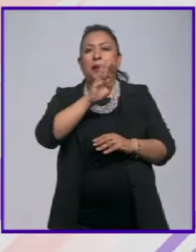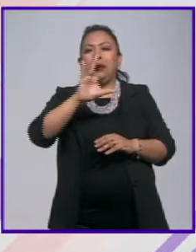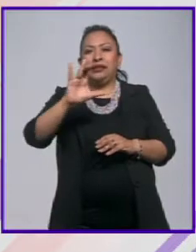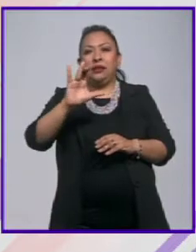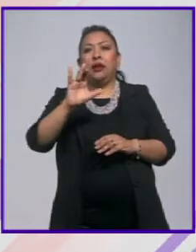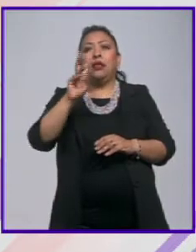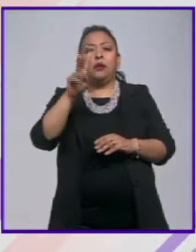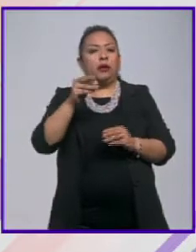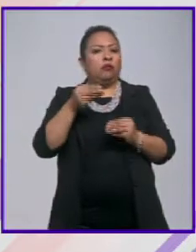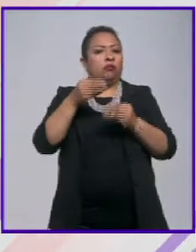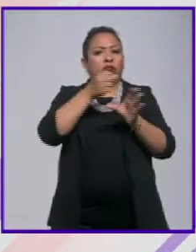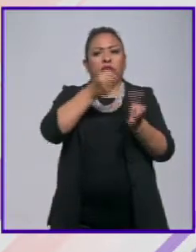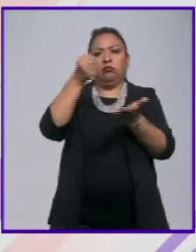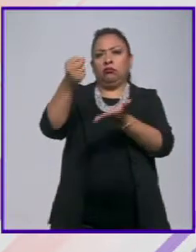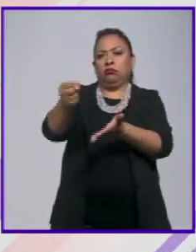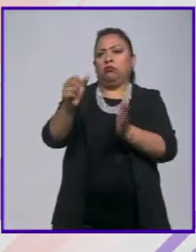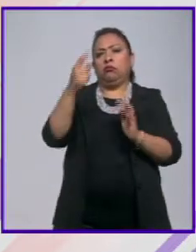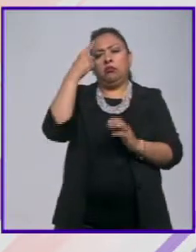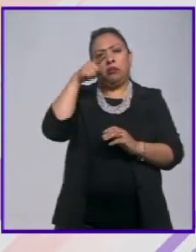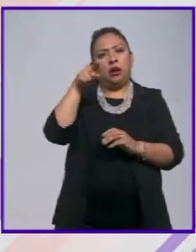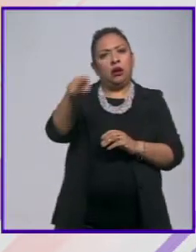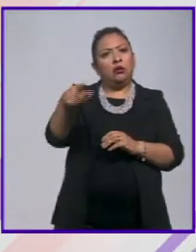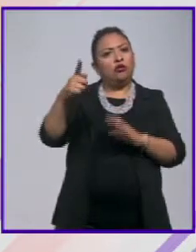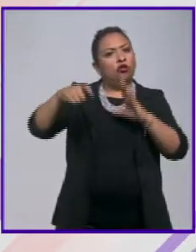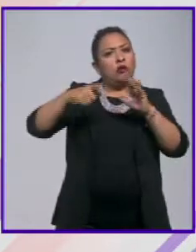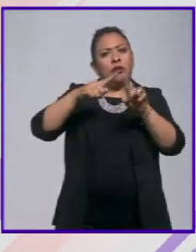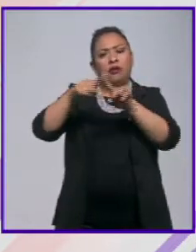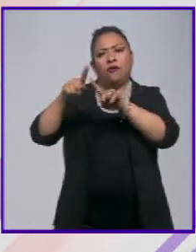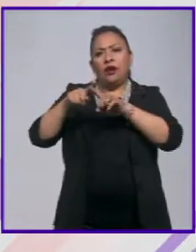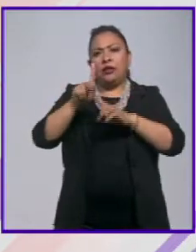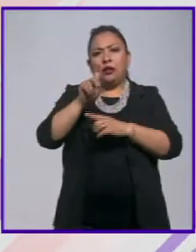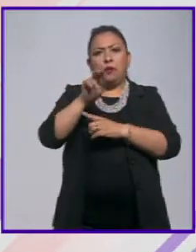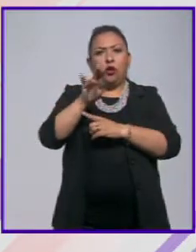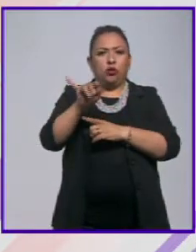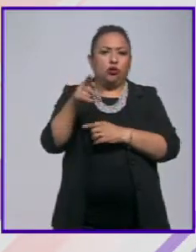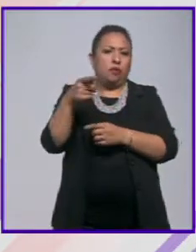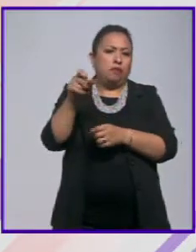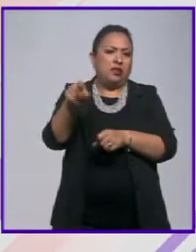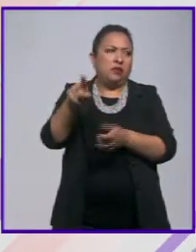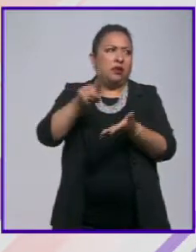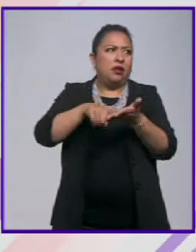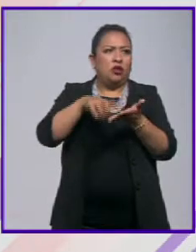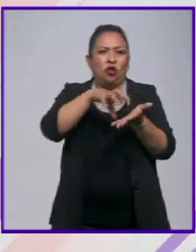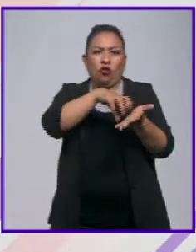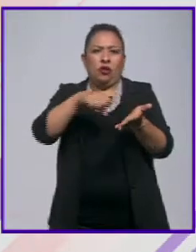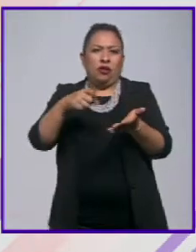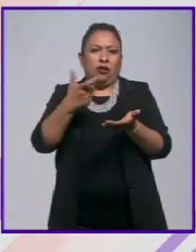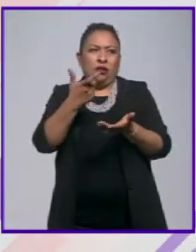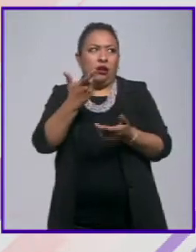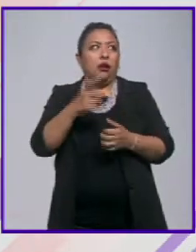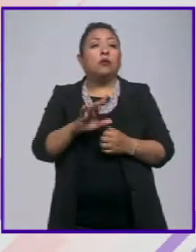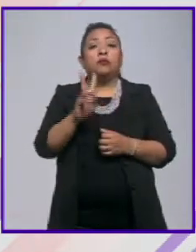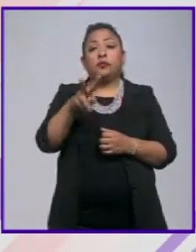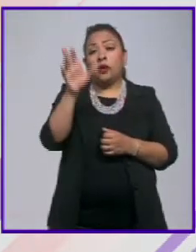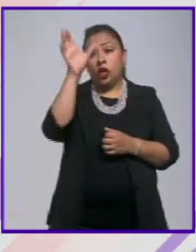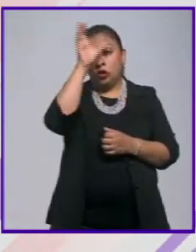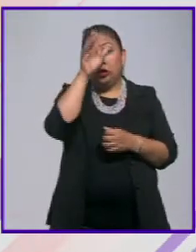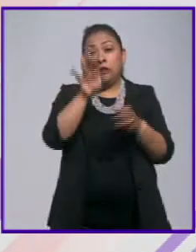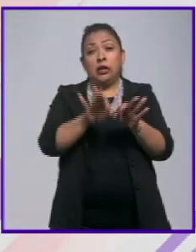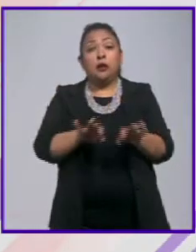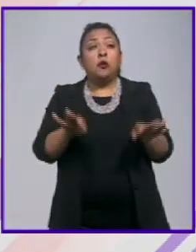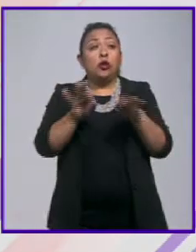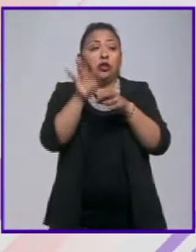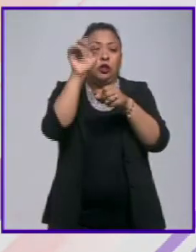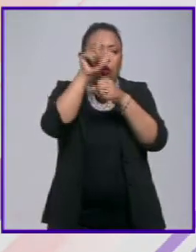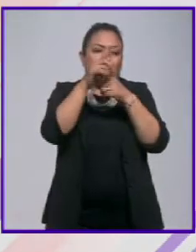Londres ¿no? es un dinero directo para la producción misma de lo que se está tomando ese recurso y conscientes de la importancia que